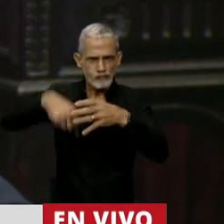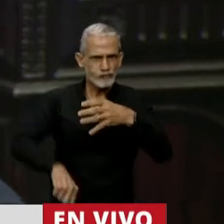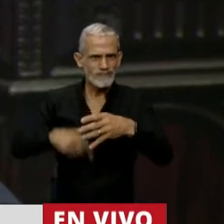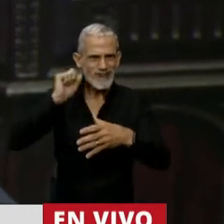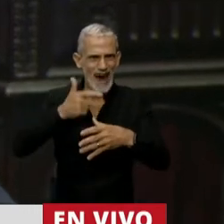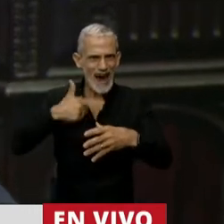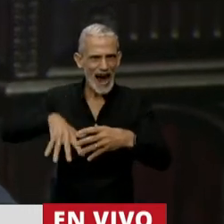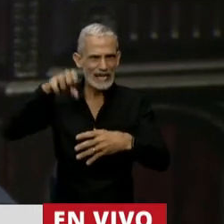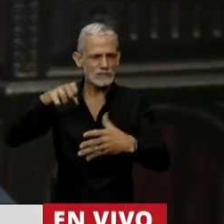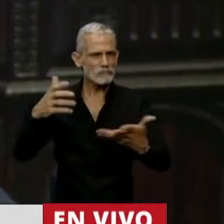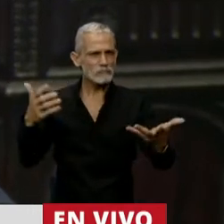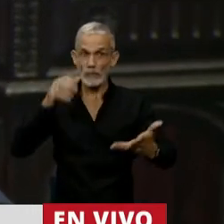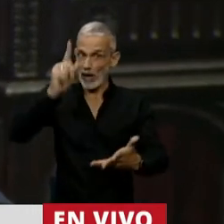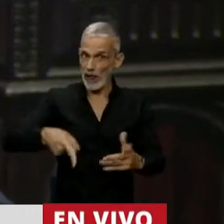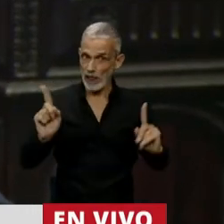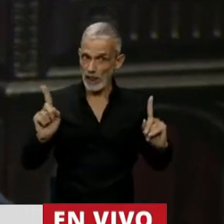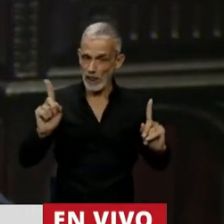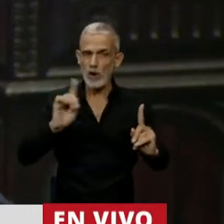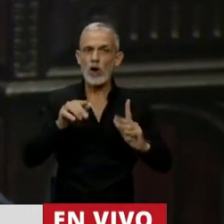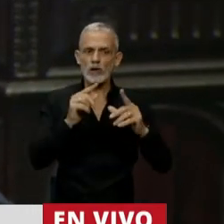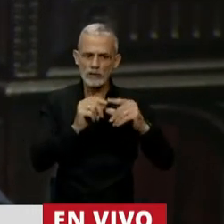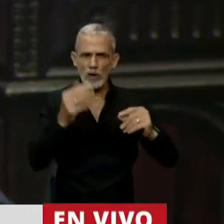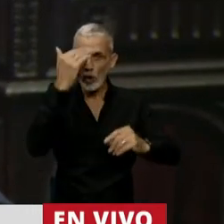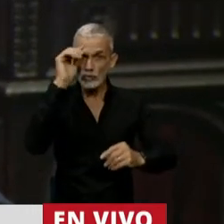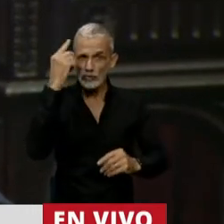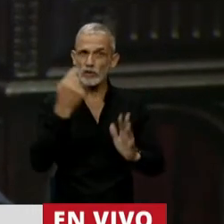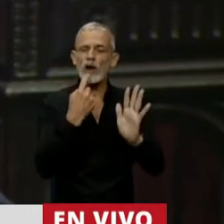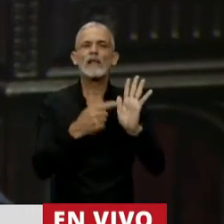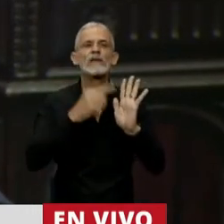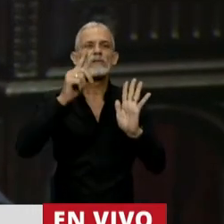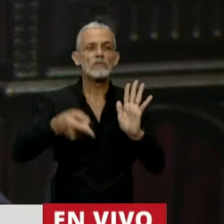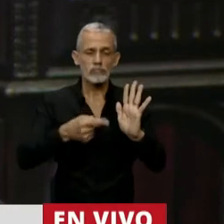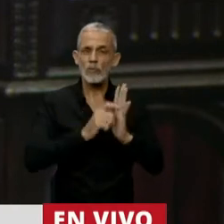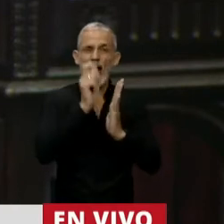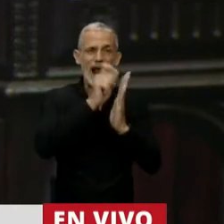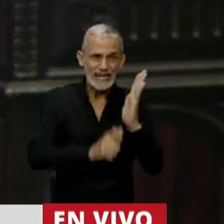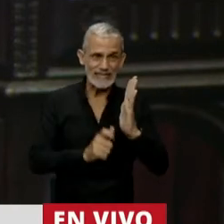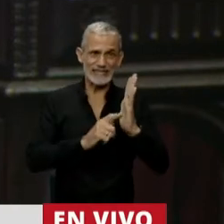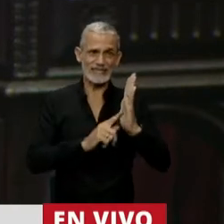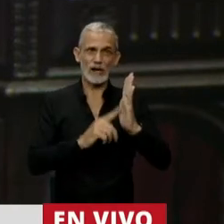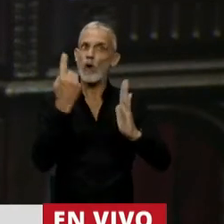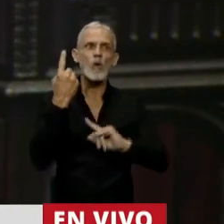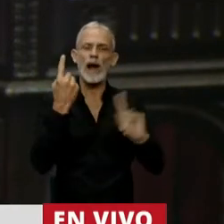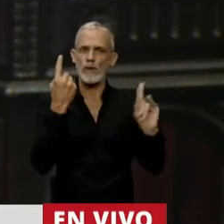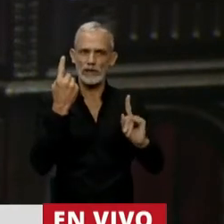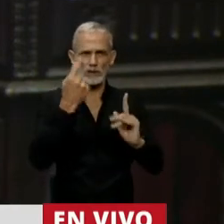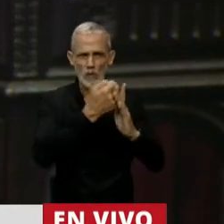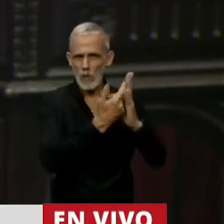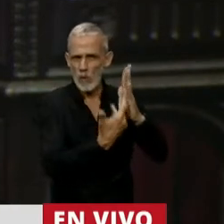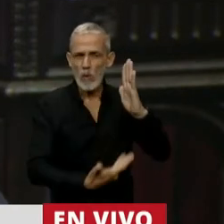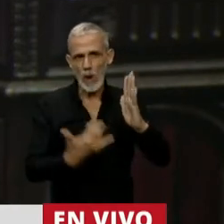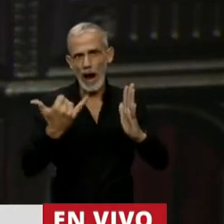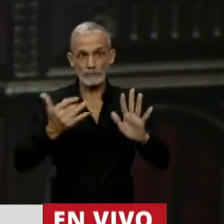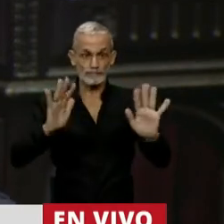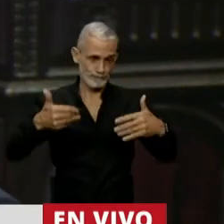Guarda, no es una imposición, como dice la letra de la Constitución, es una lista de imposición. Dejemos nomás